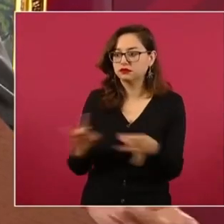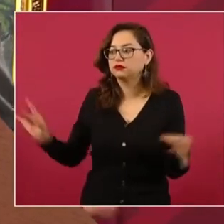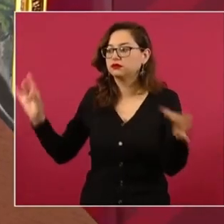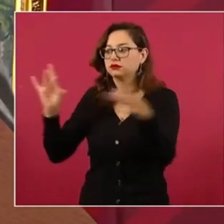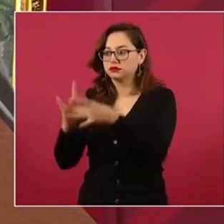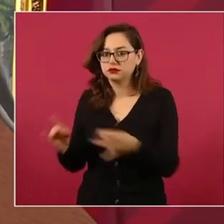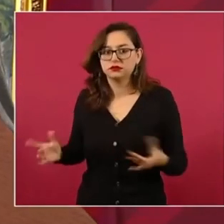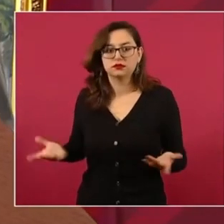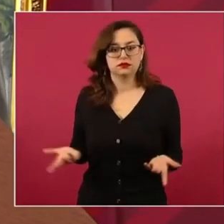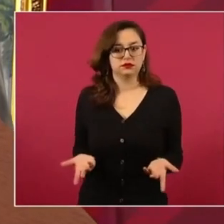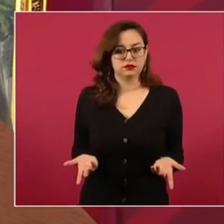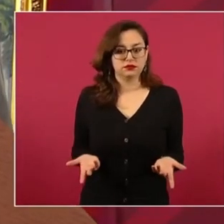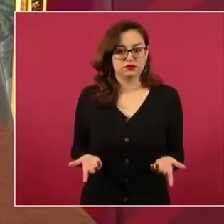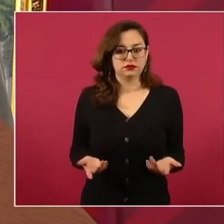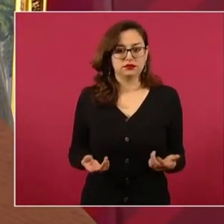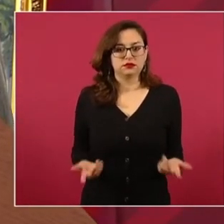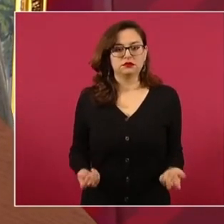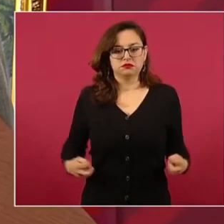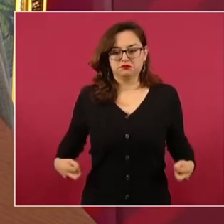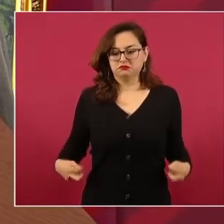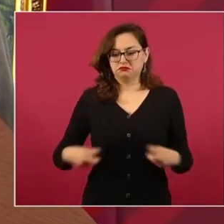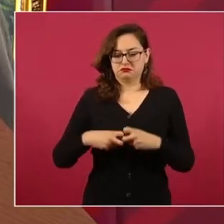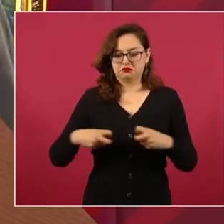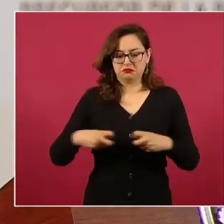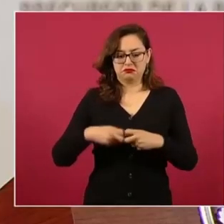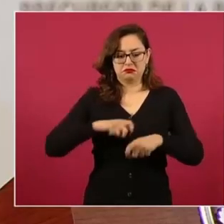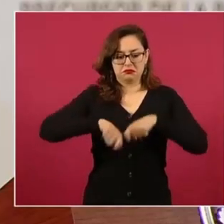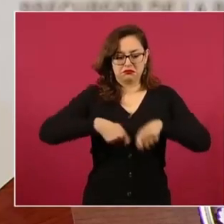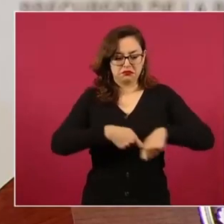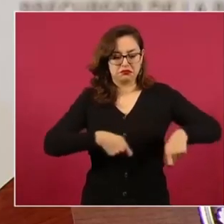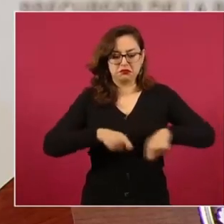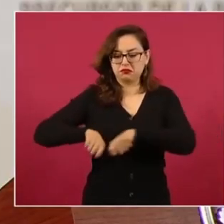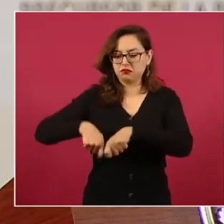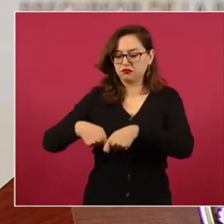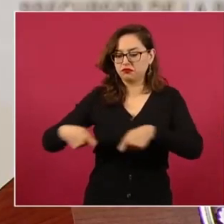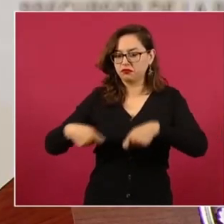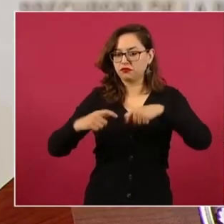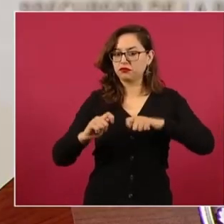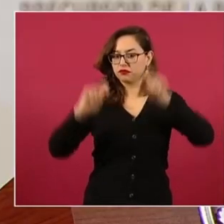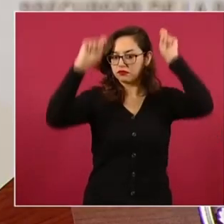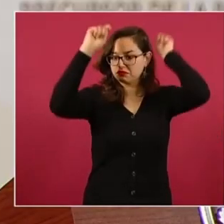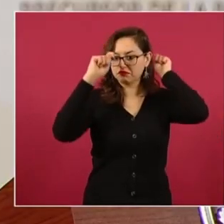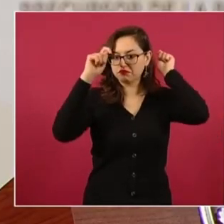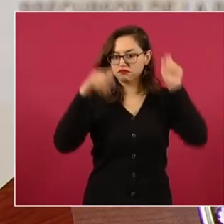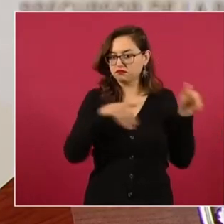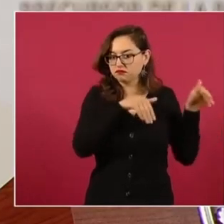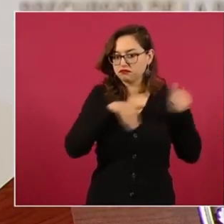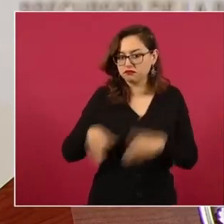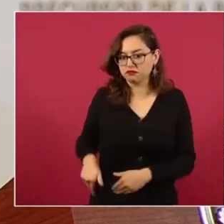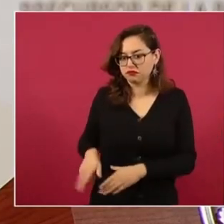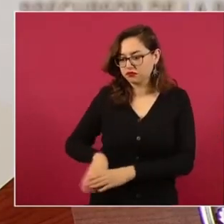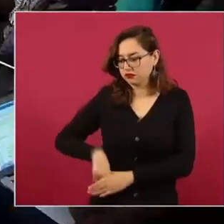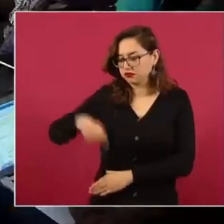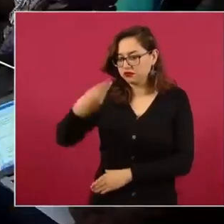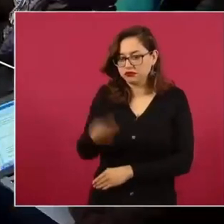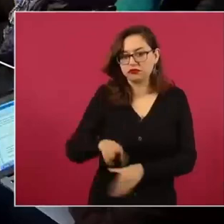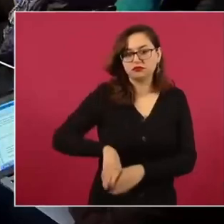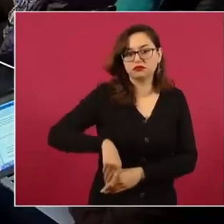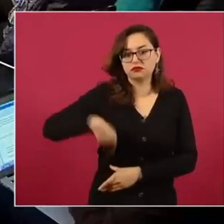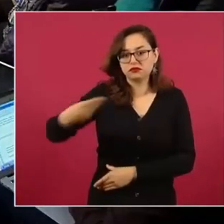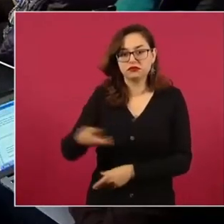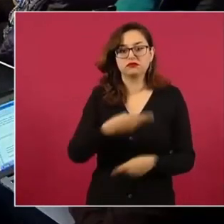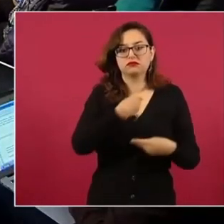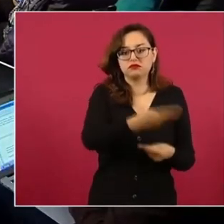pónganse sus tenis, su sombrero, su morral y sus volantes y vayan casa por casa.